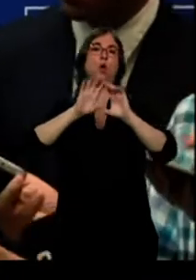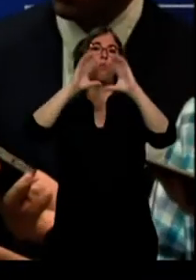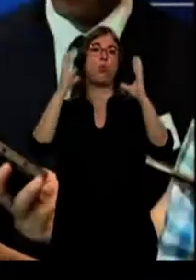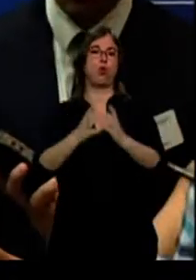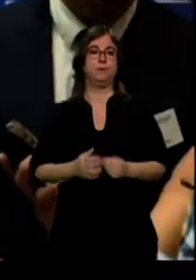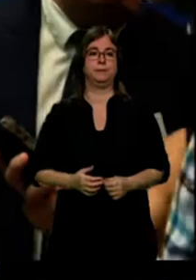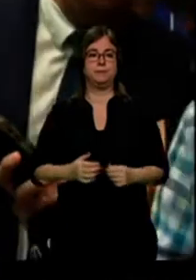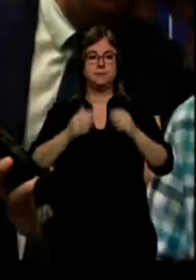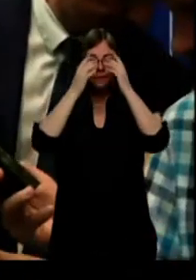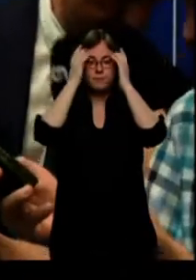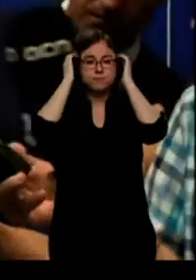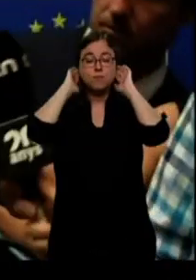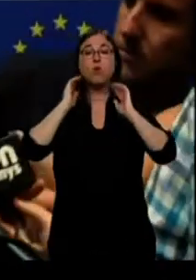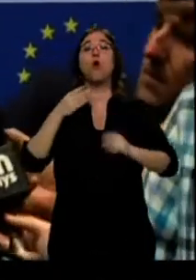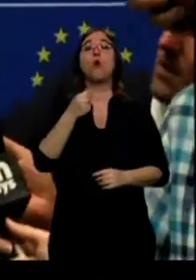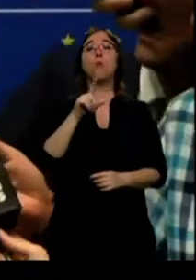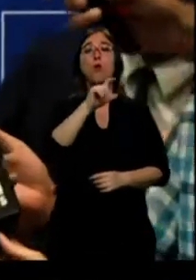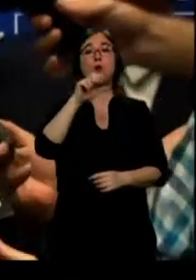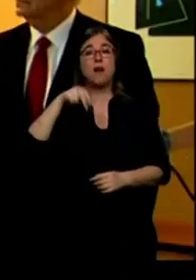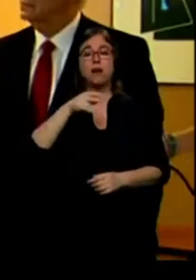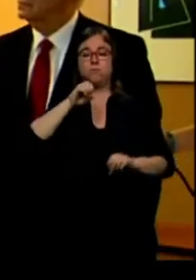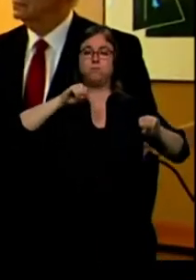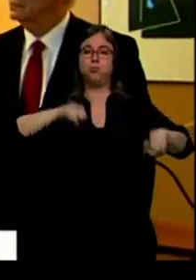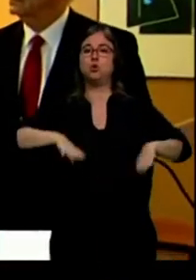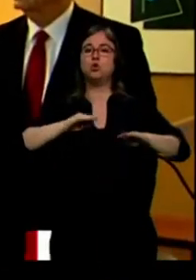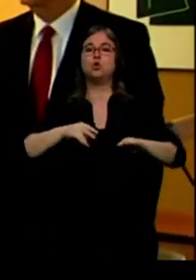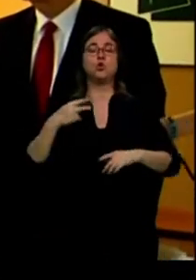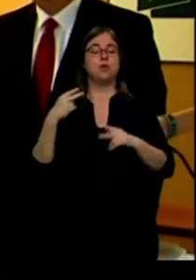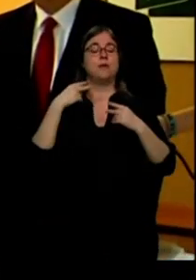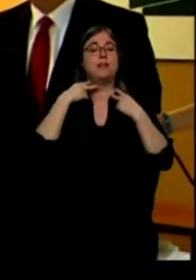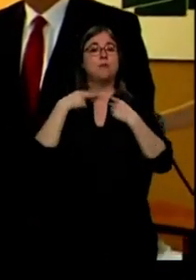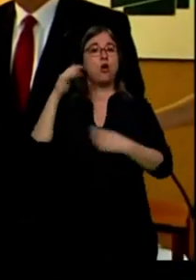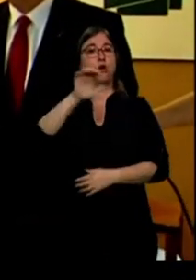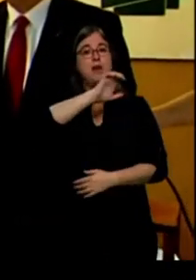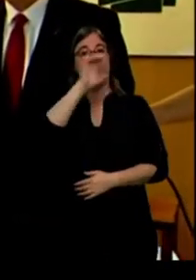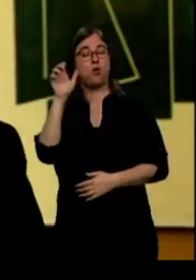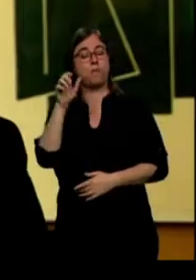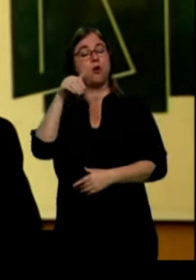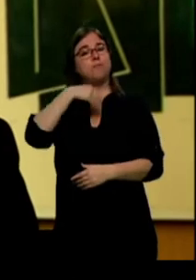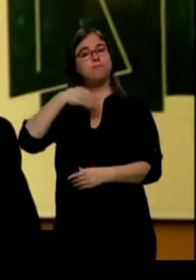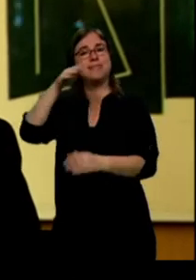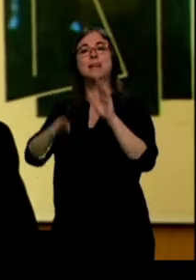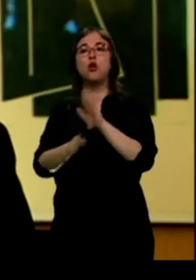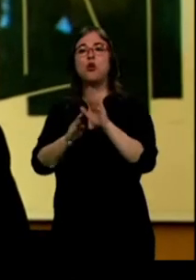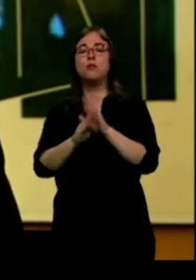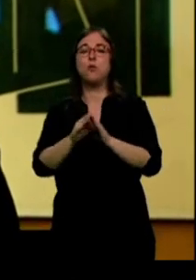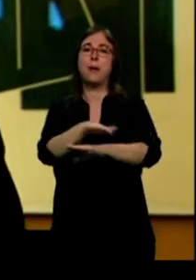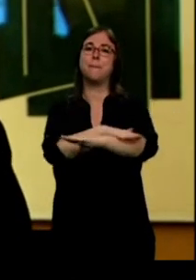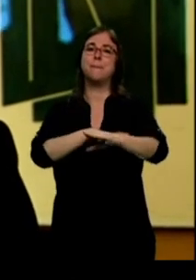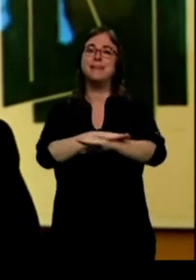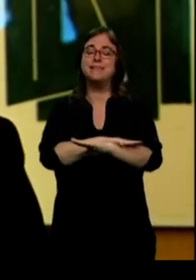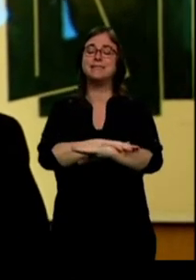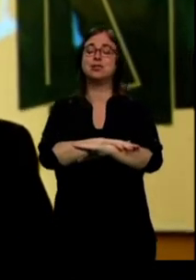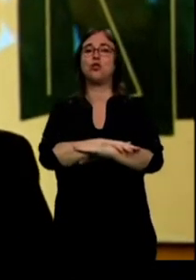Josep Borrell ha renunciado a su escaño en el Parlamento Europeo para seguir siendo ministro de Exteriores en Funciones. Dice que ha tomado esta